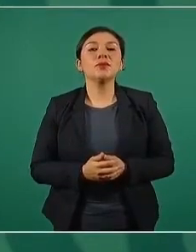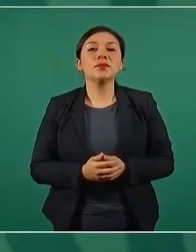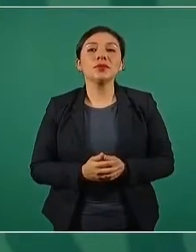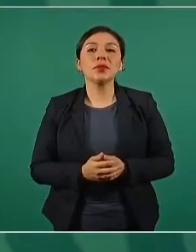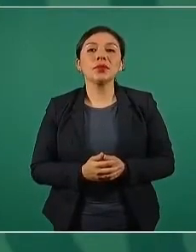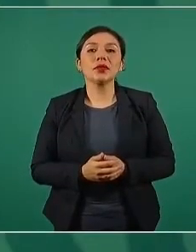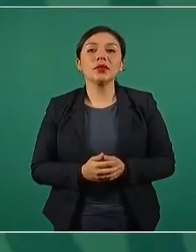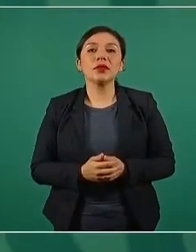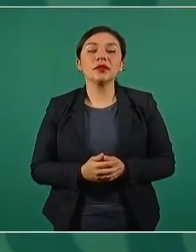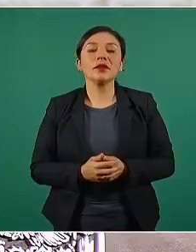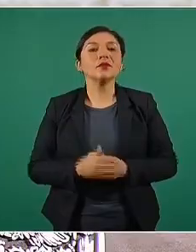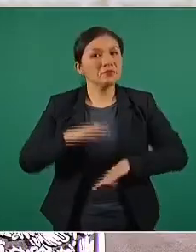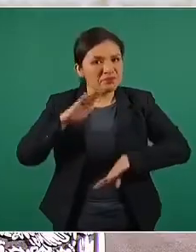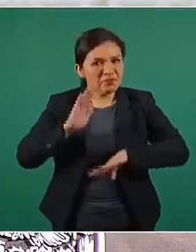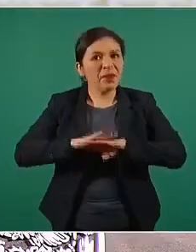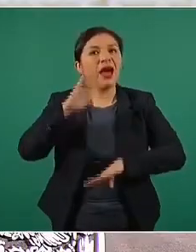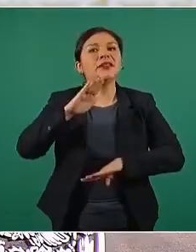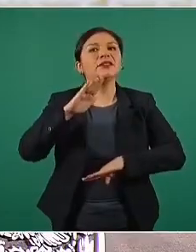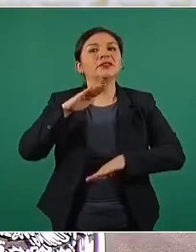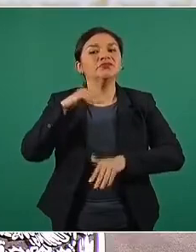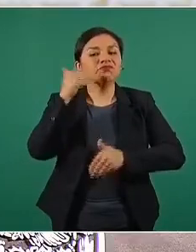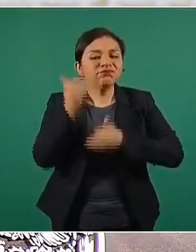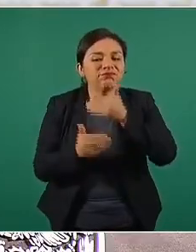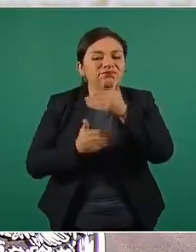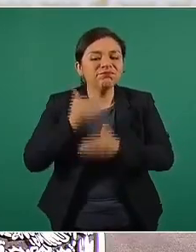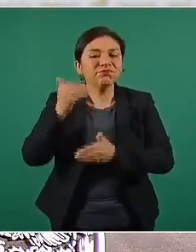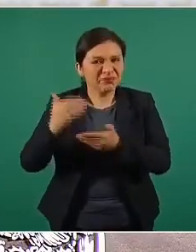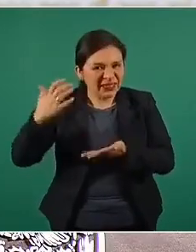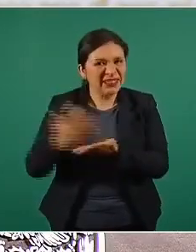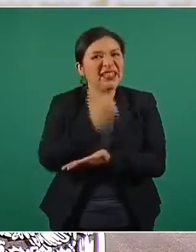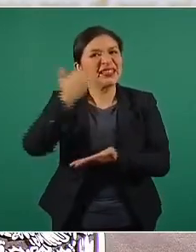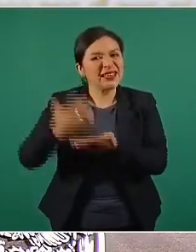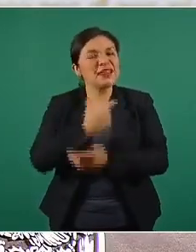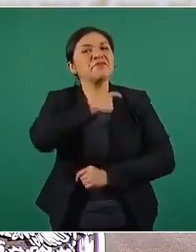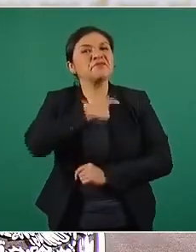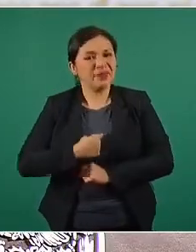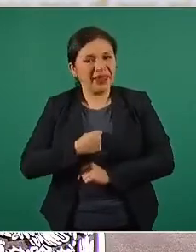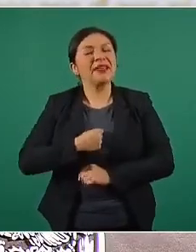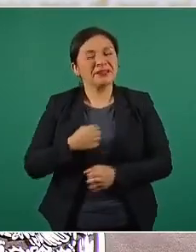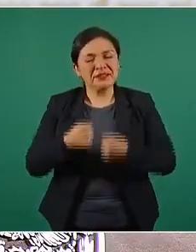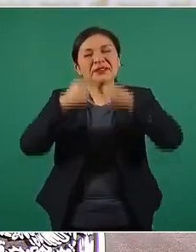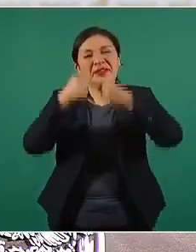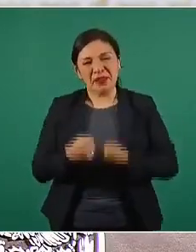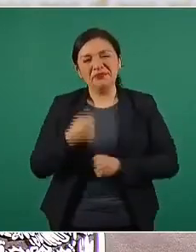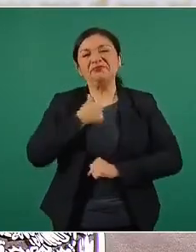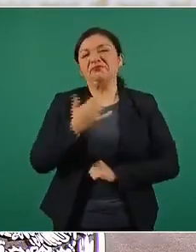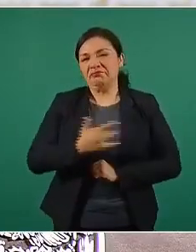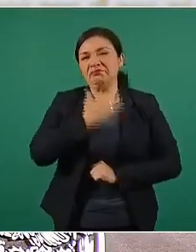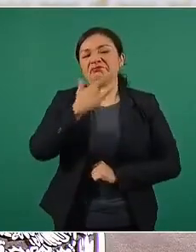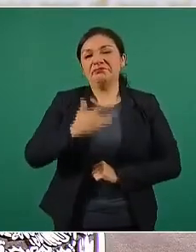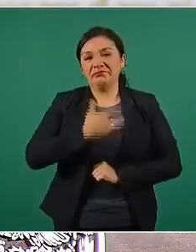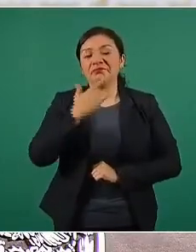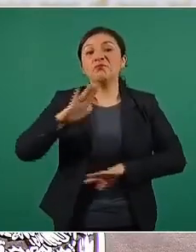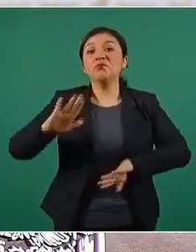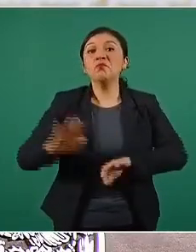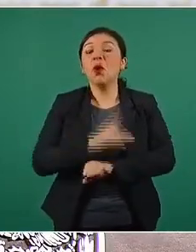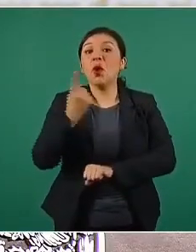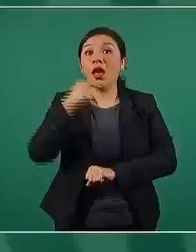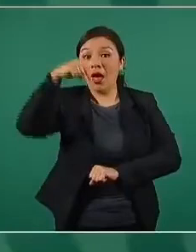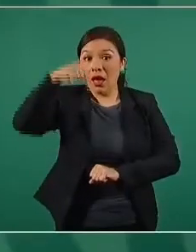obtener, estoy seguro, más medallas, porque nuestra